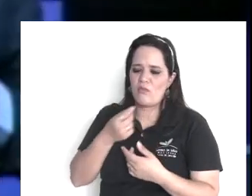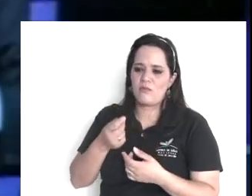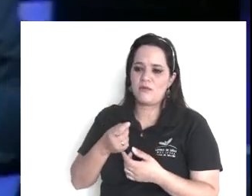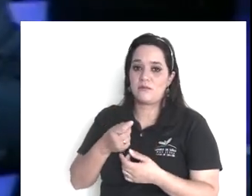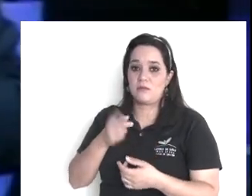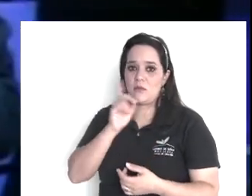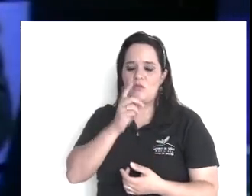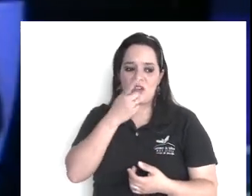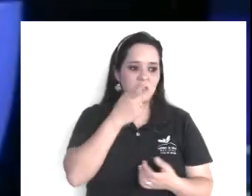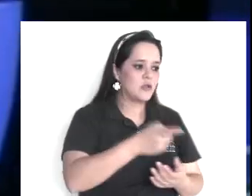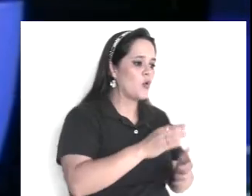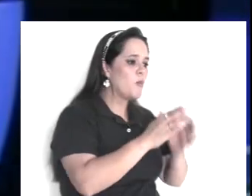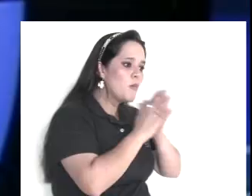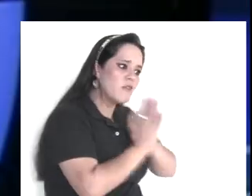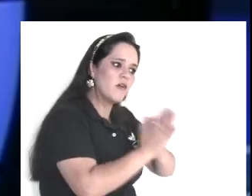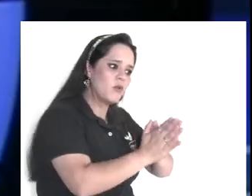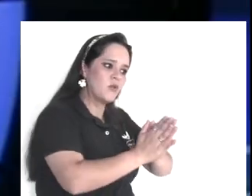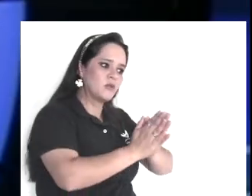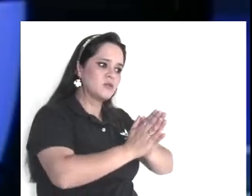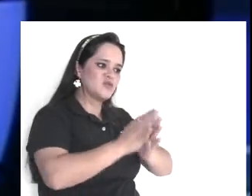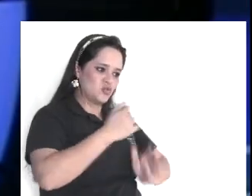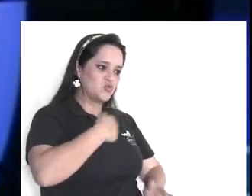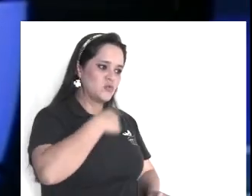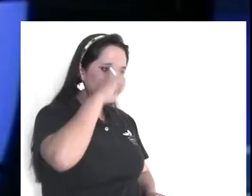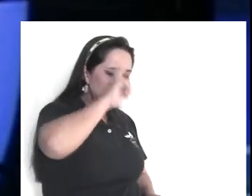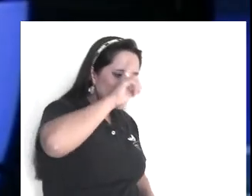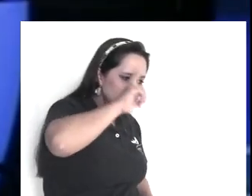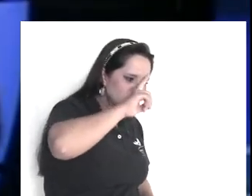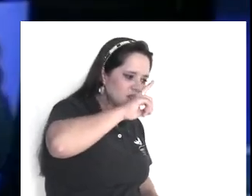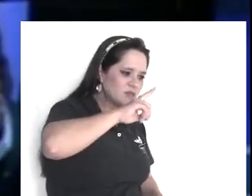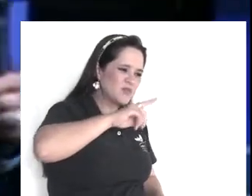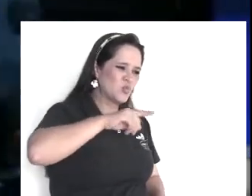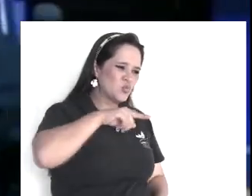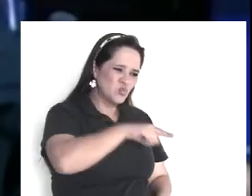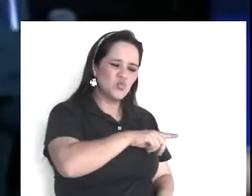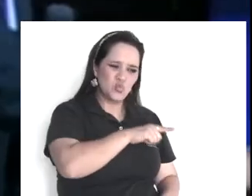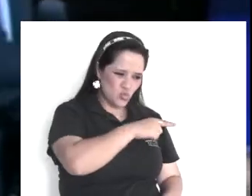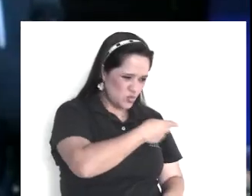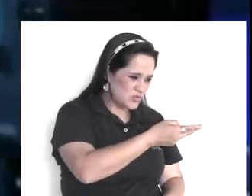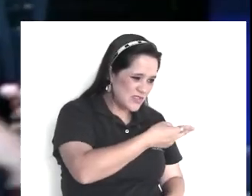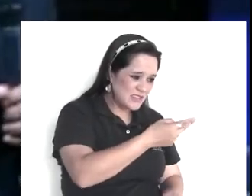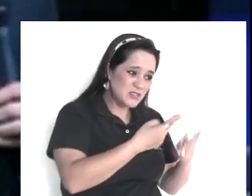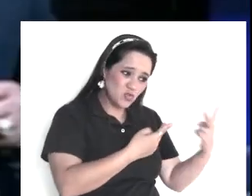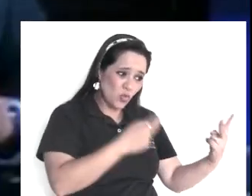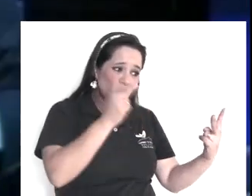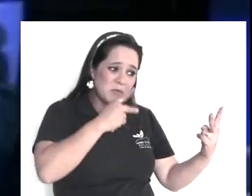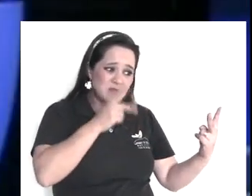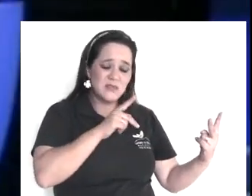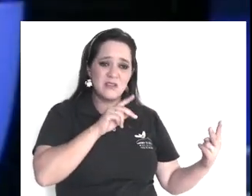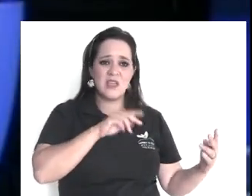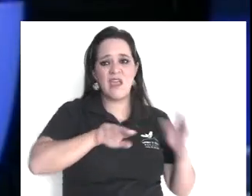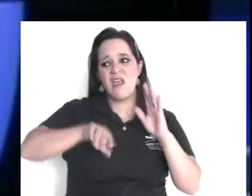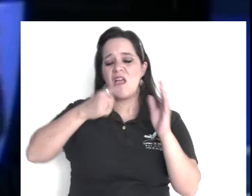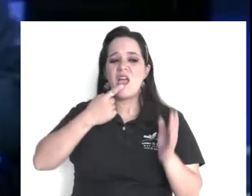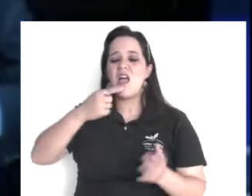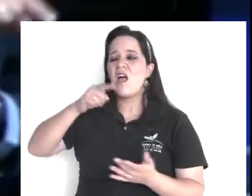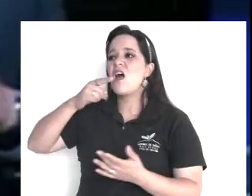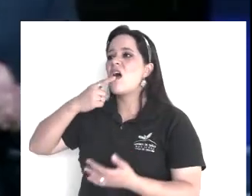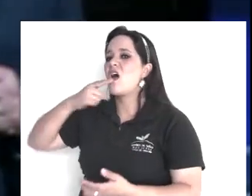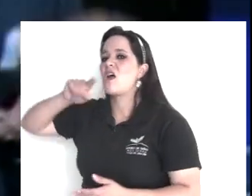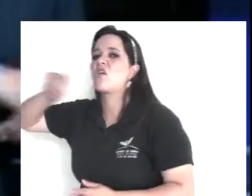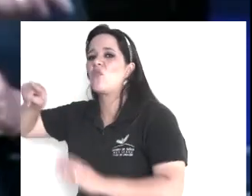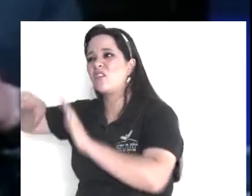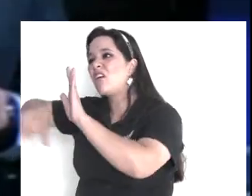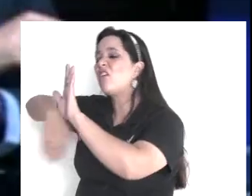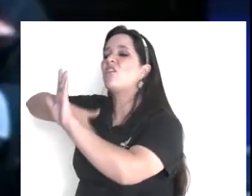contrademandarlo, yo les aconsejo, metan una contrademanda, contra este señor, merece que lo